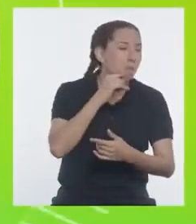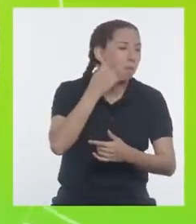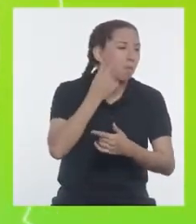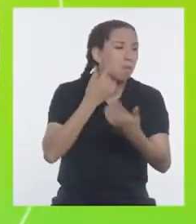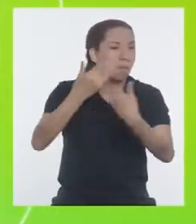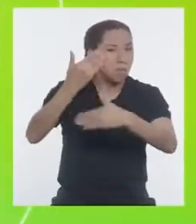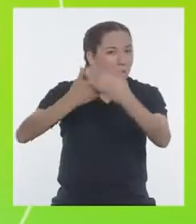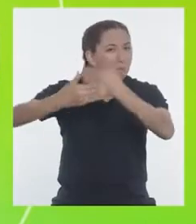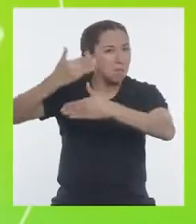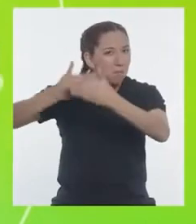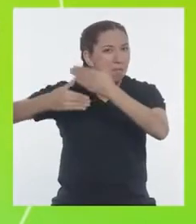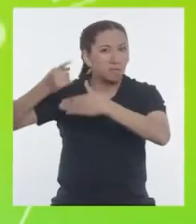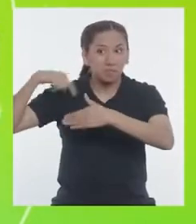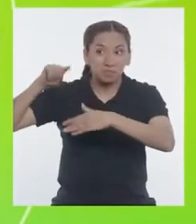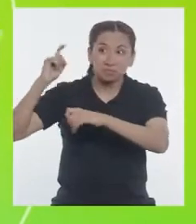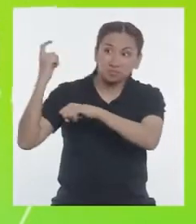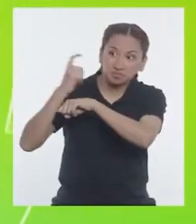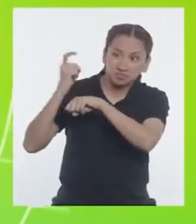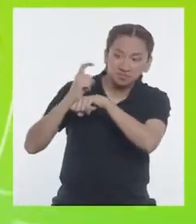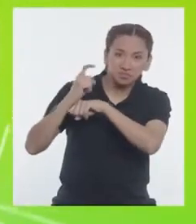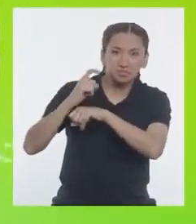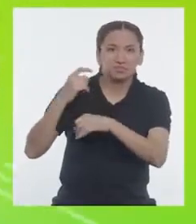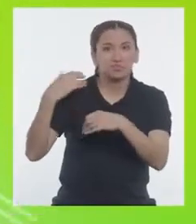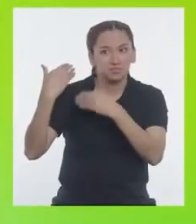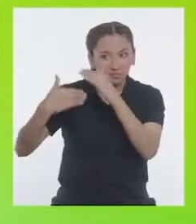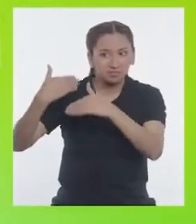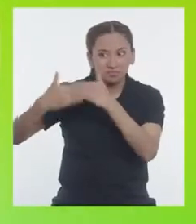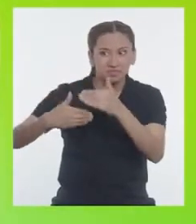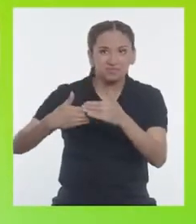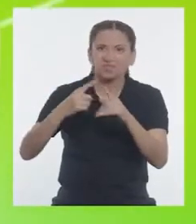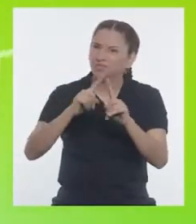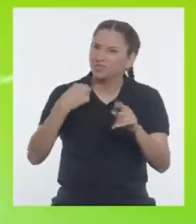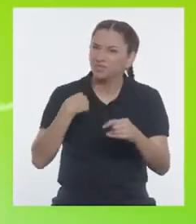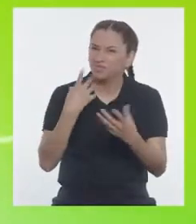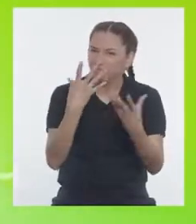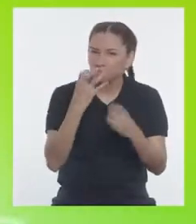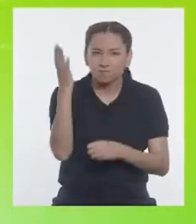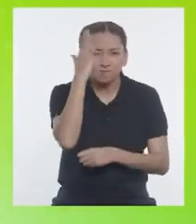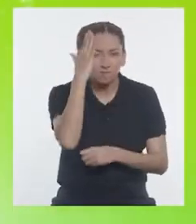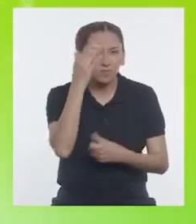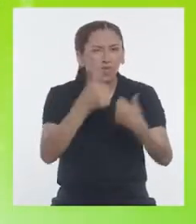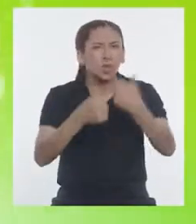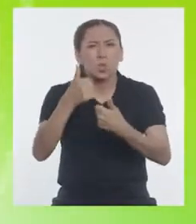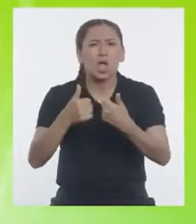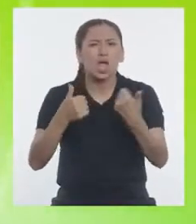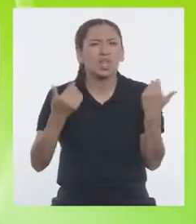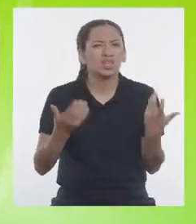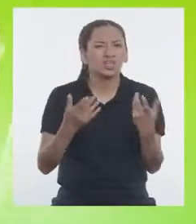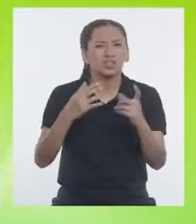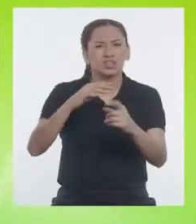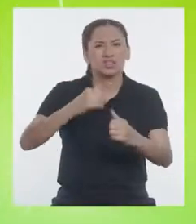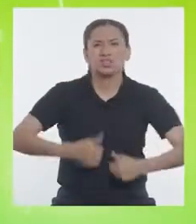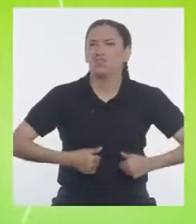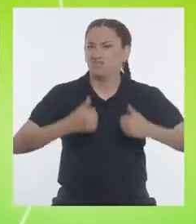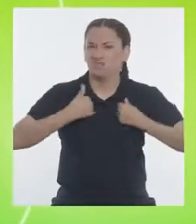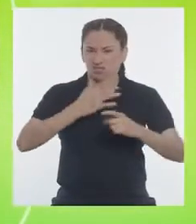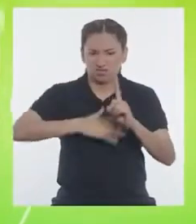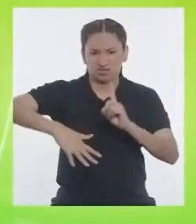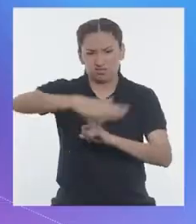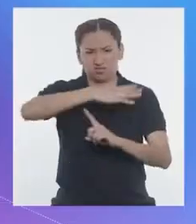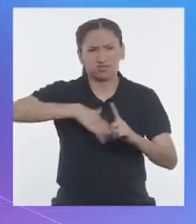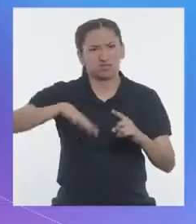sembraban de la misma manera que los tenemos ahora. Pero lo que me gustaría tener más en claro es eso de los ecosistemas y biodiversidad.